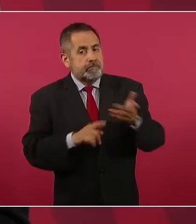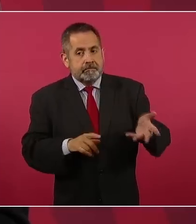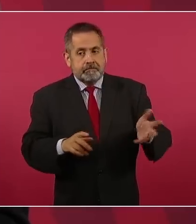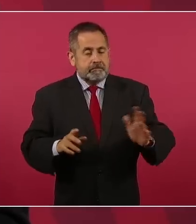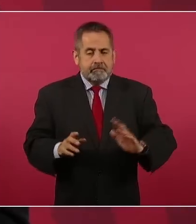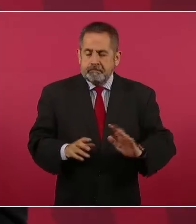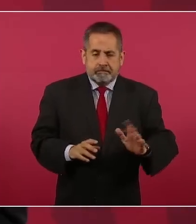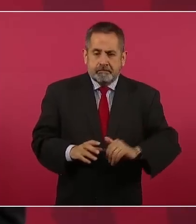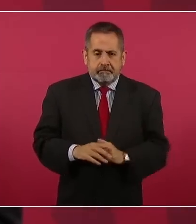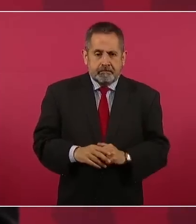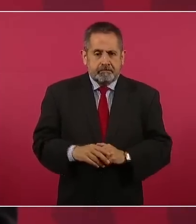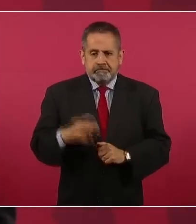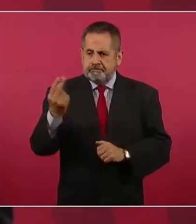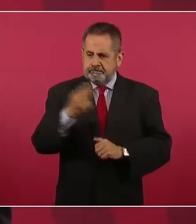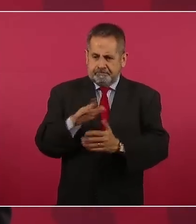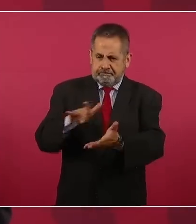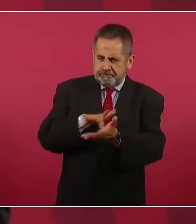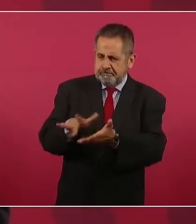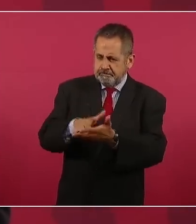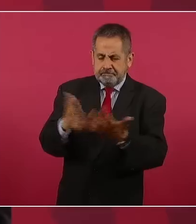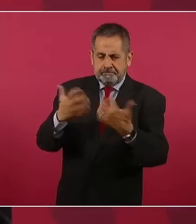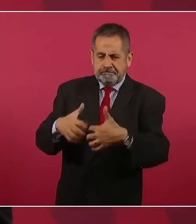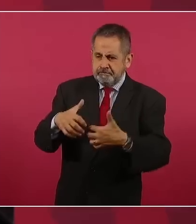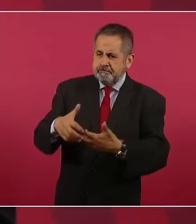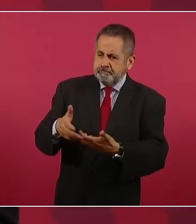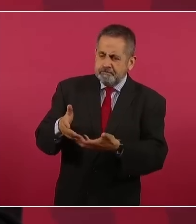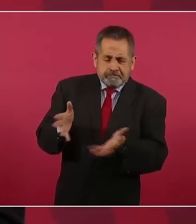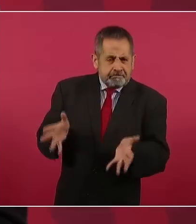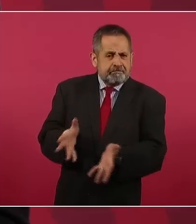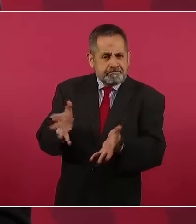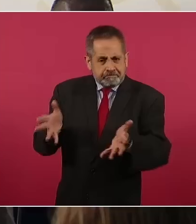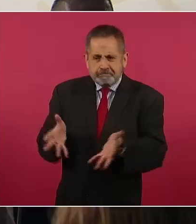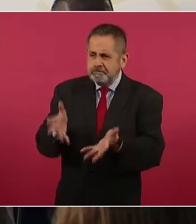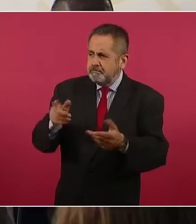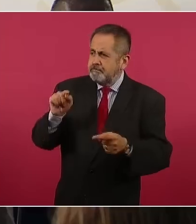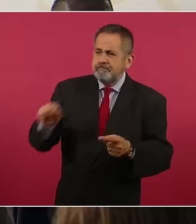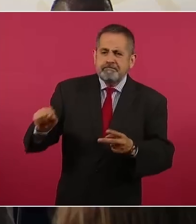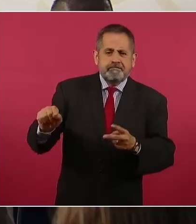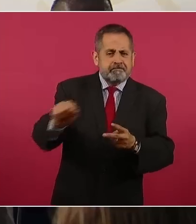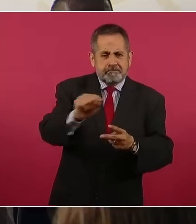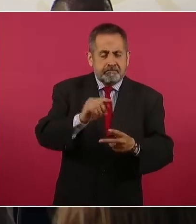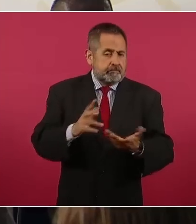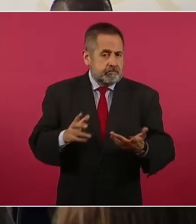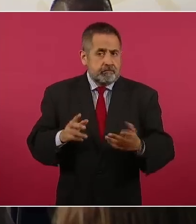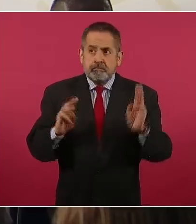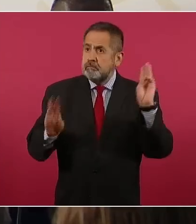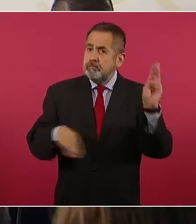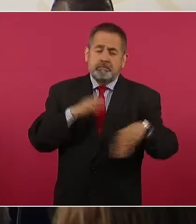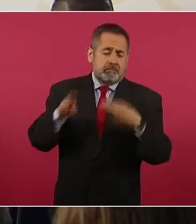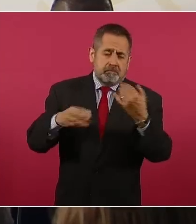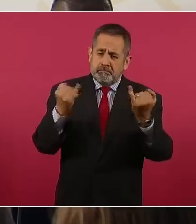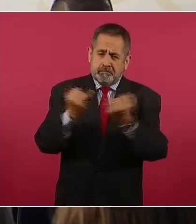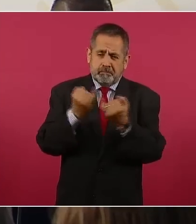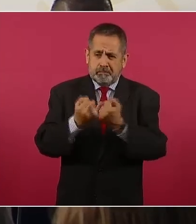Se requiere impulsar la actividad productiva en todo el mundo.